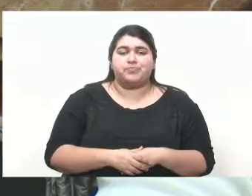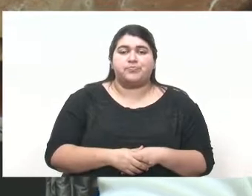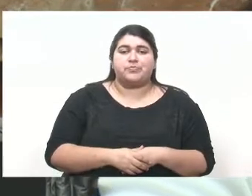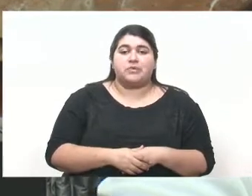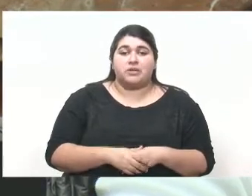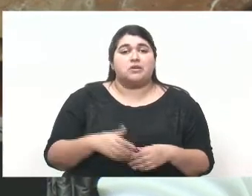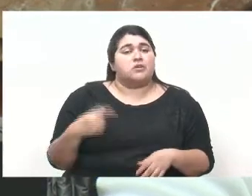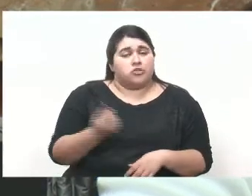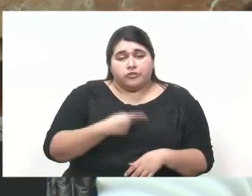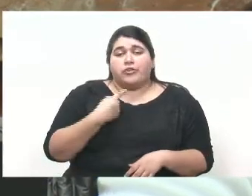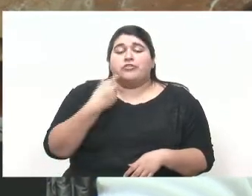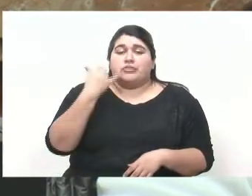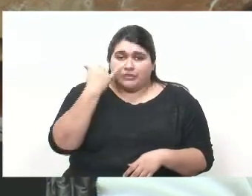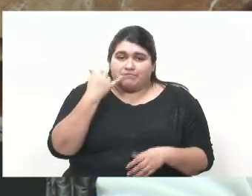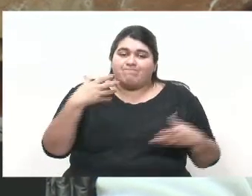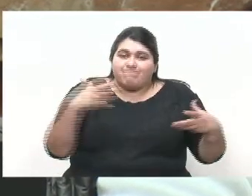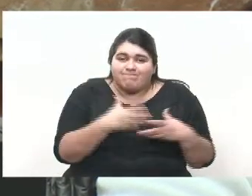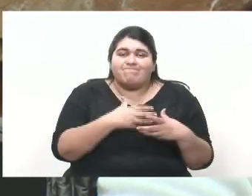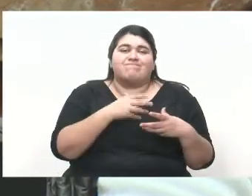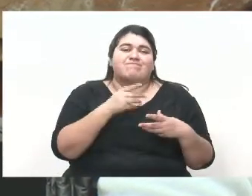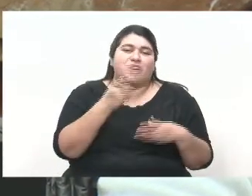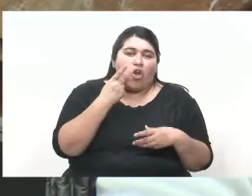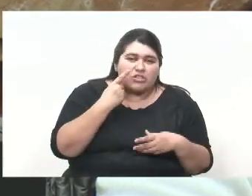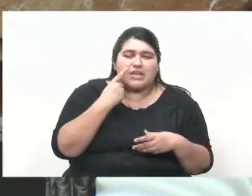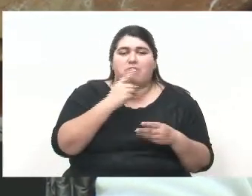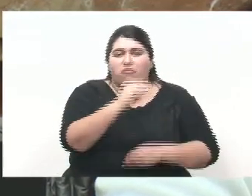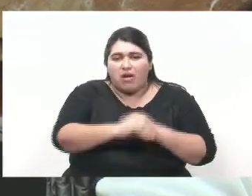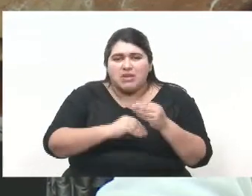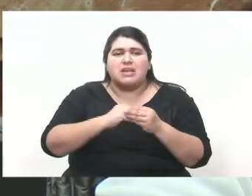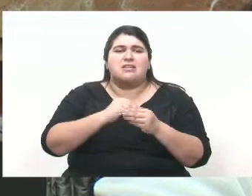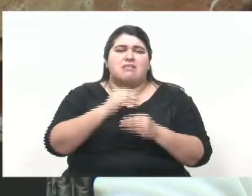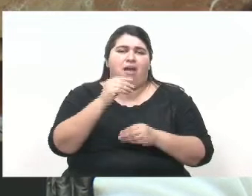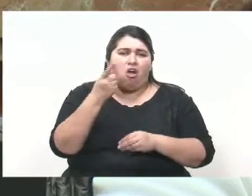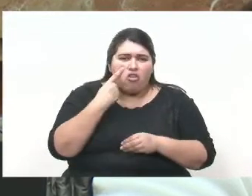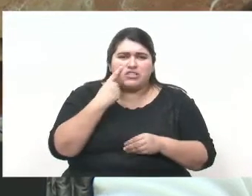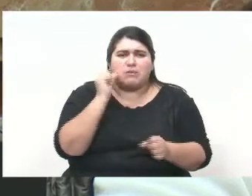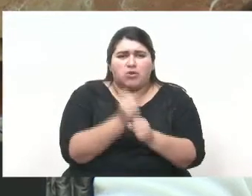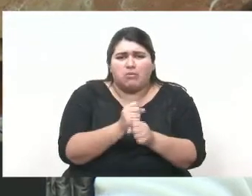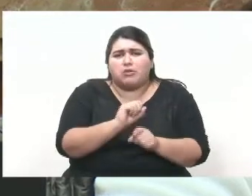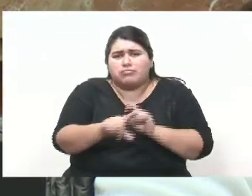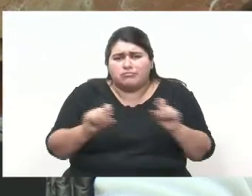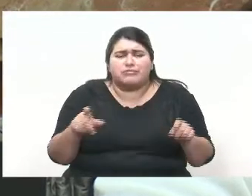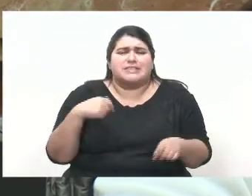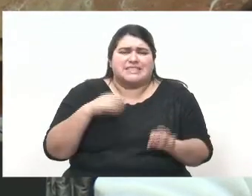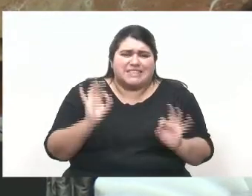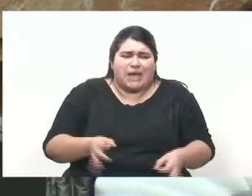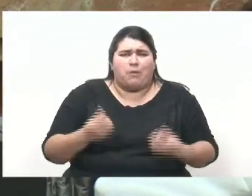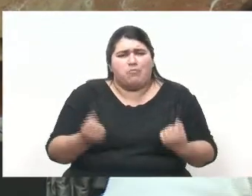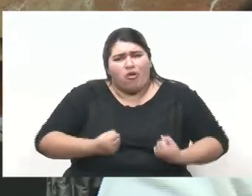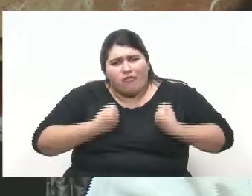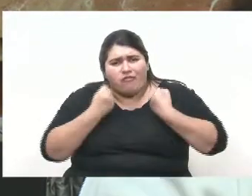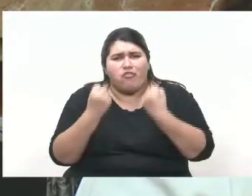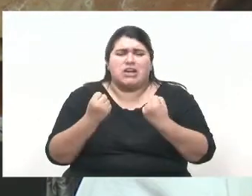Convivimos con los combatientes, con sus familias y sabemos el enorme esfuerzo personal y de salud que